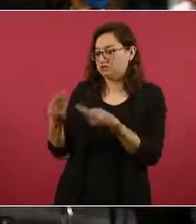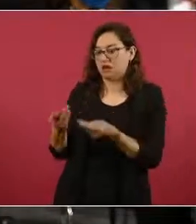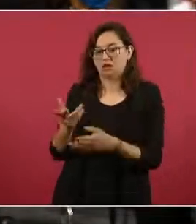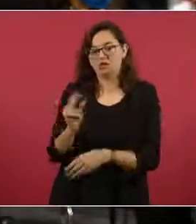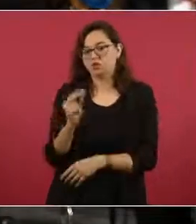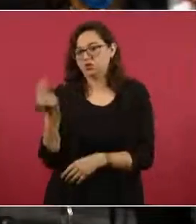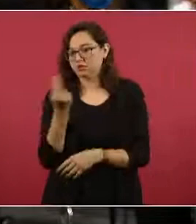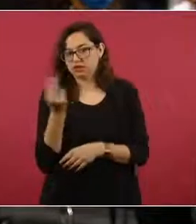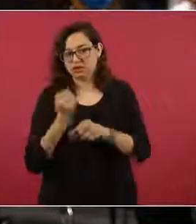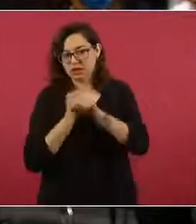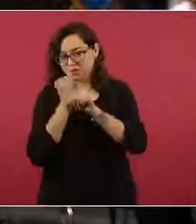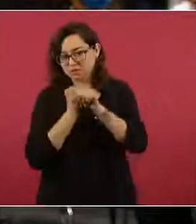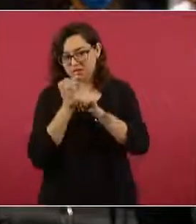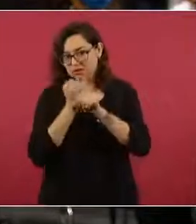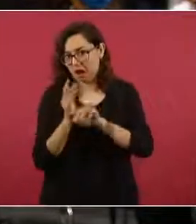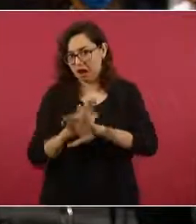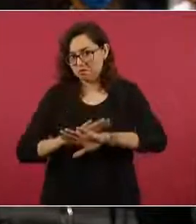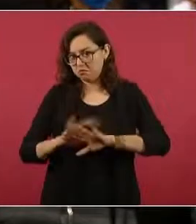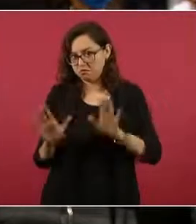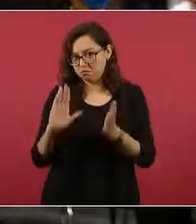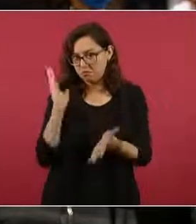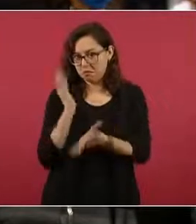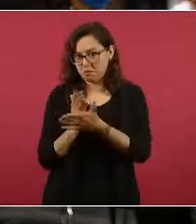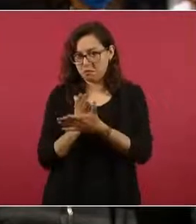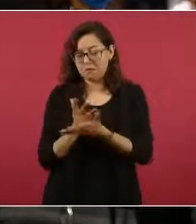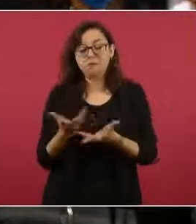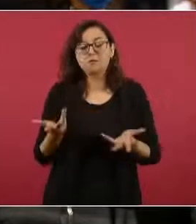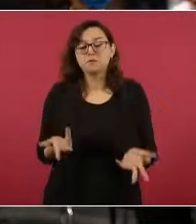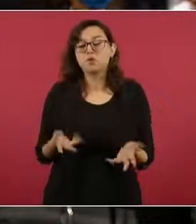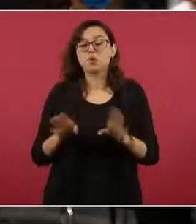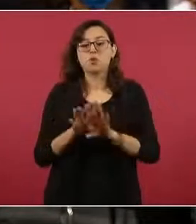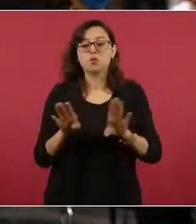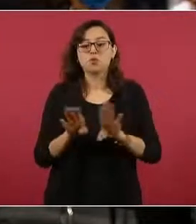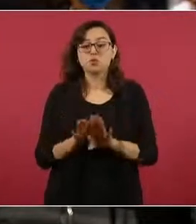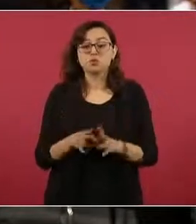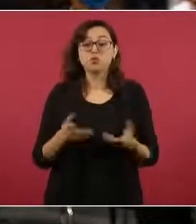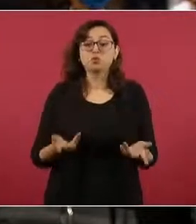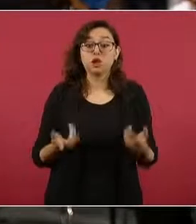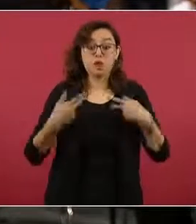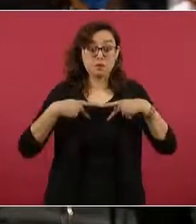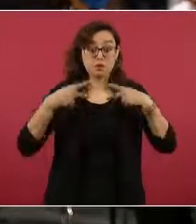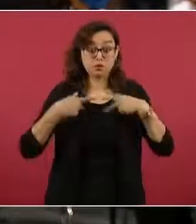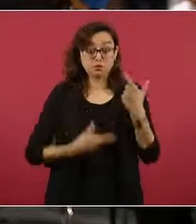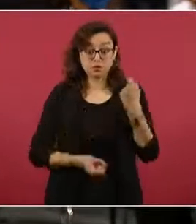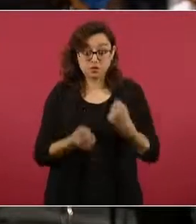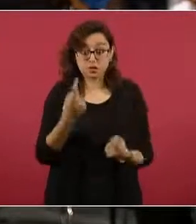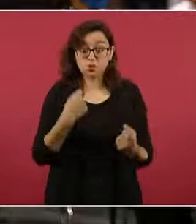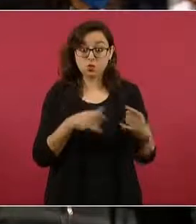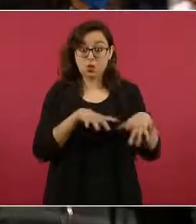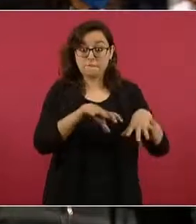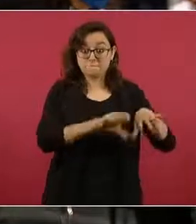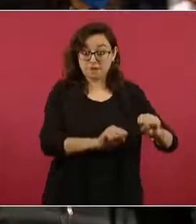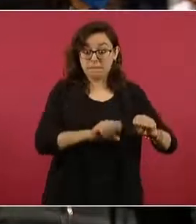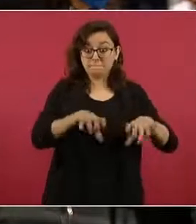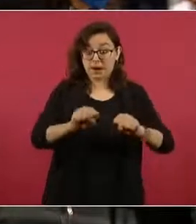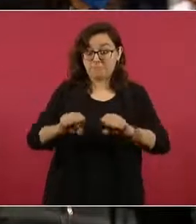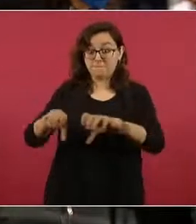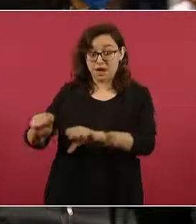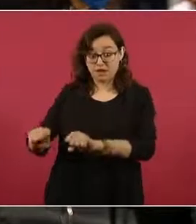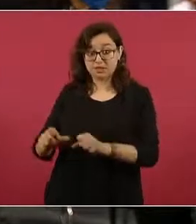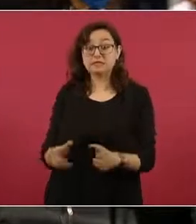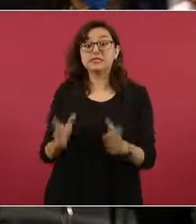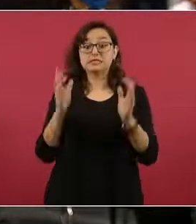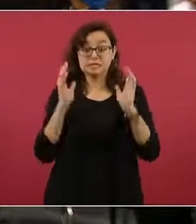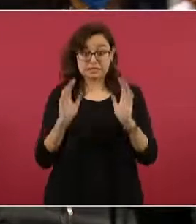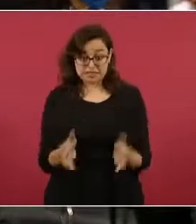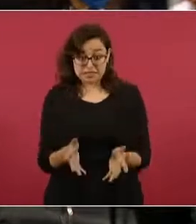corrompieron, y si aquí en este caso ya hay detenciones o algunas órdenes de aprehensión en contra